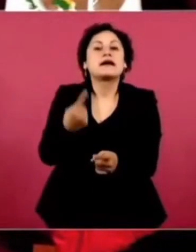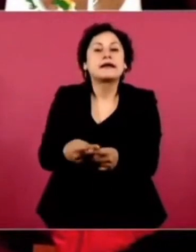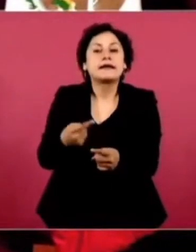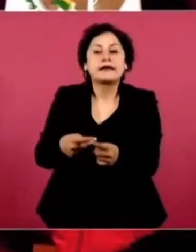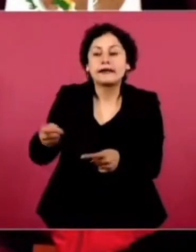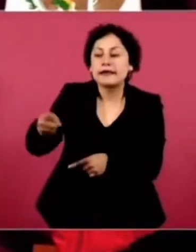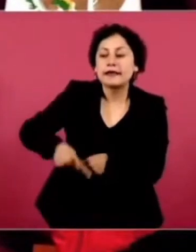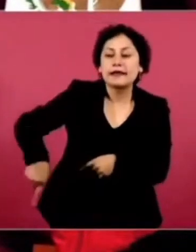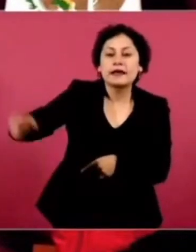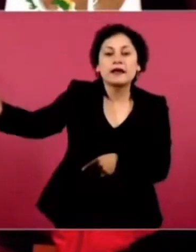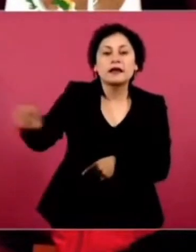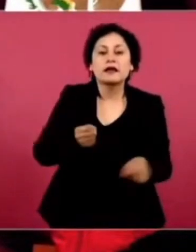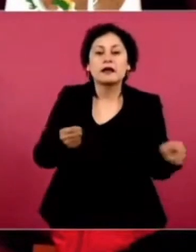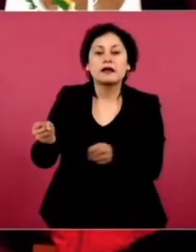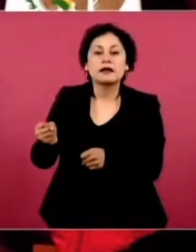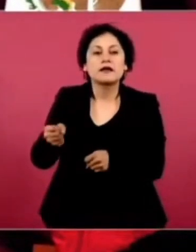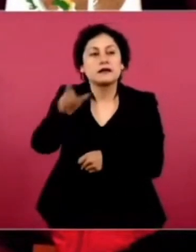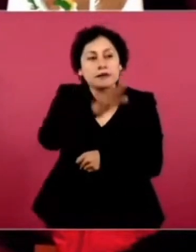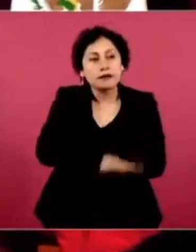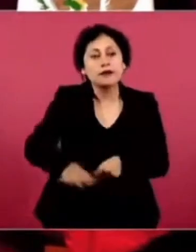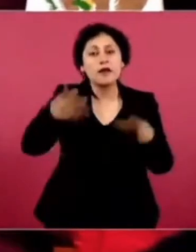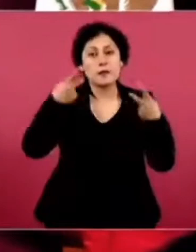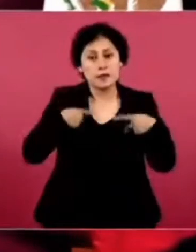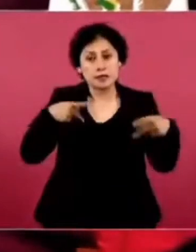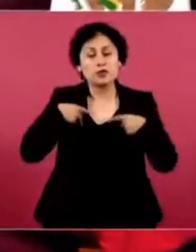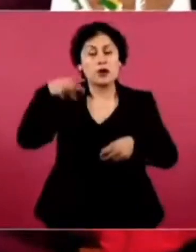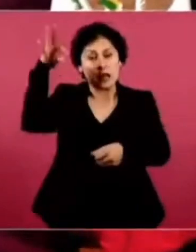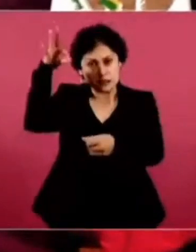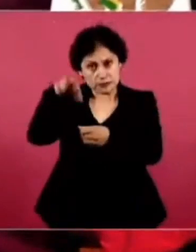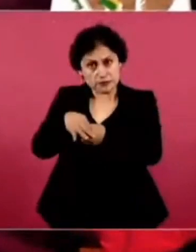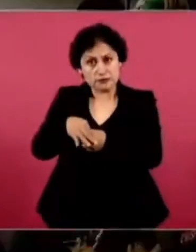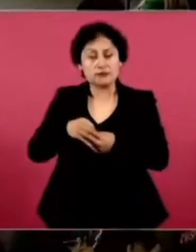Que no sea. A través.